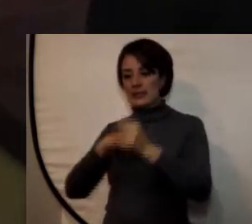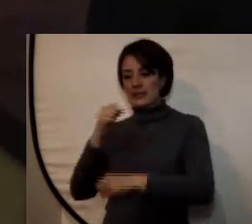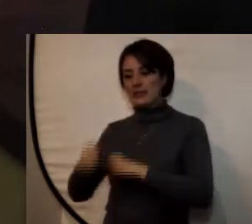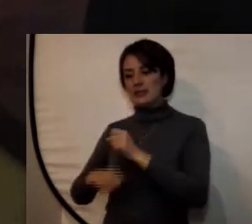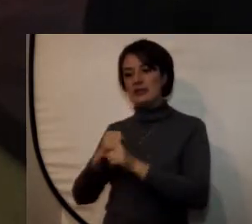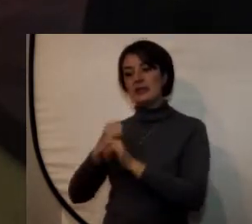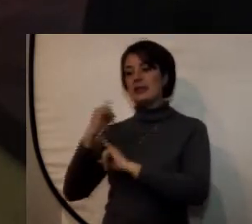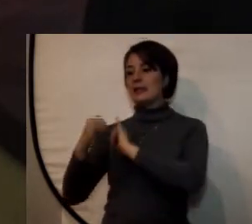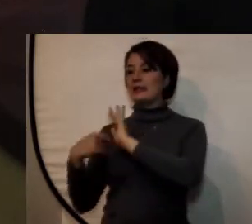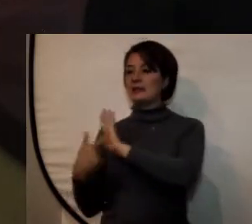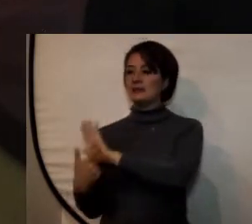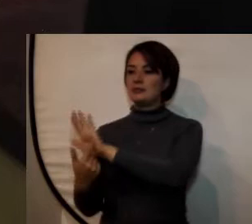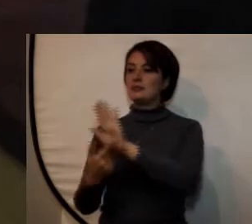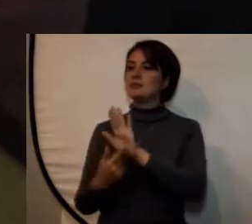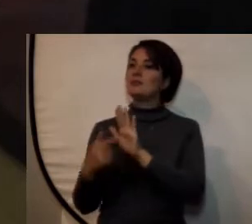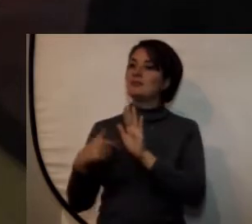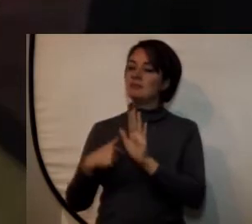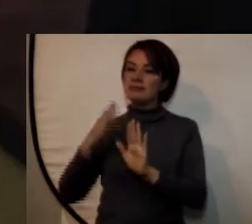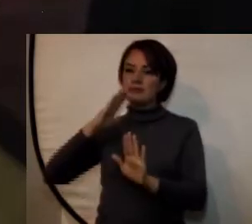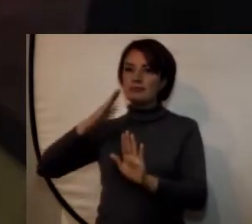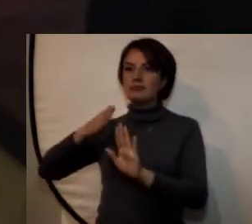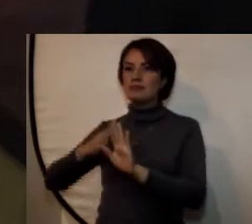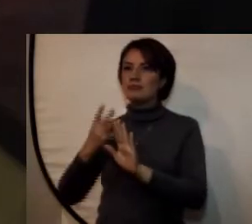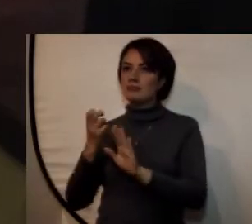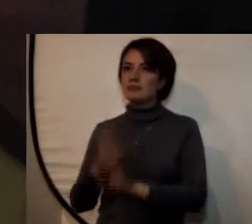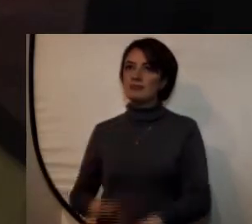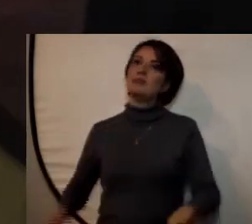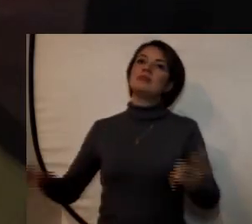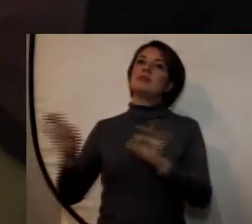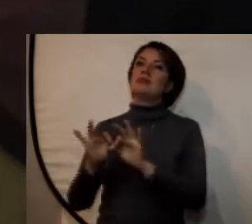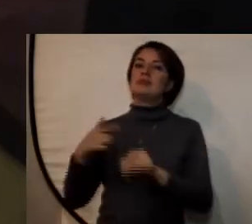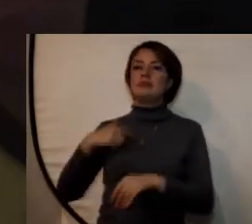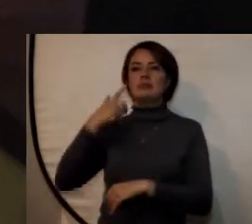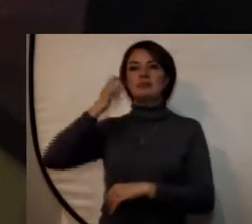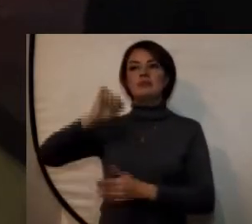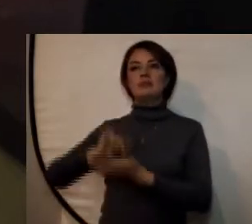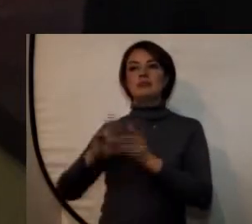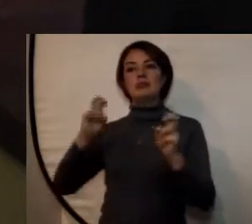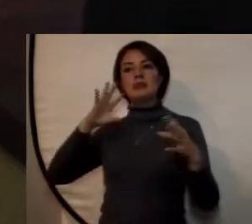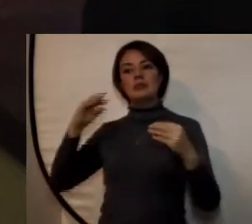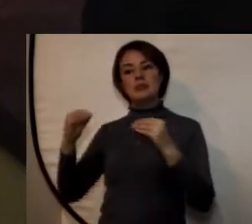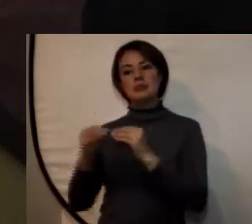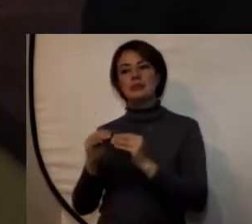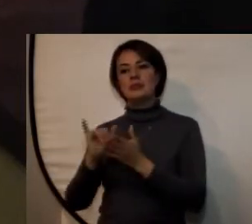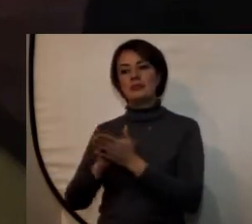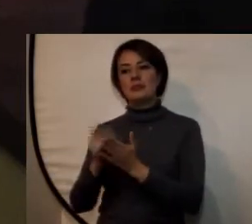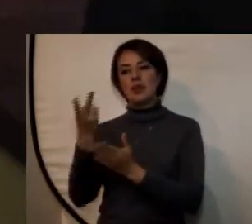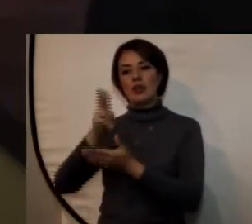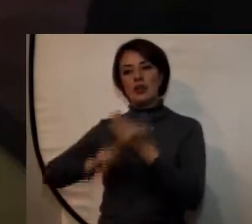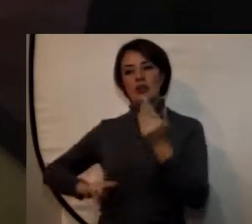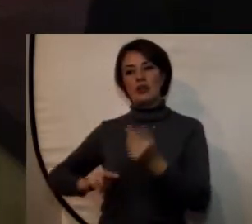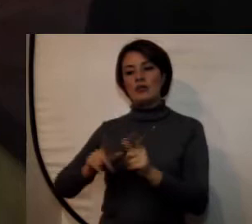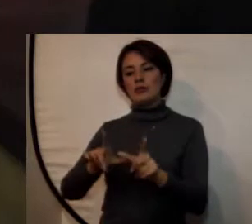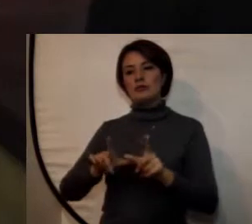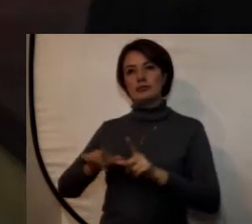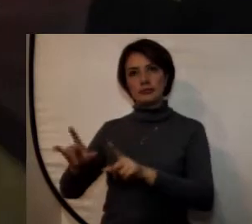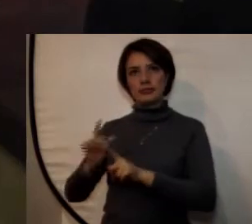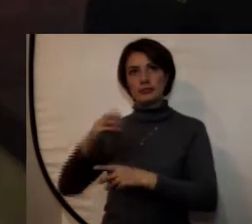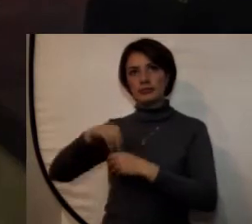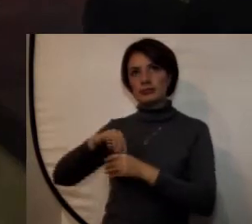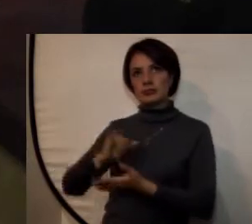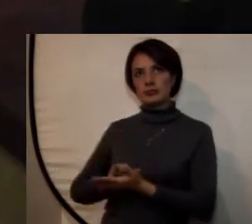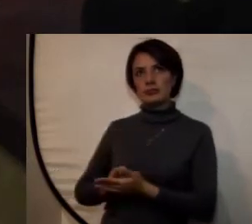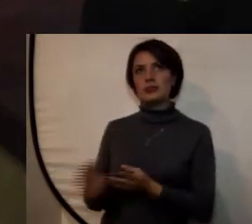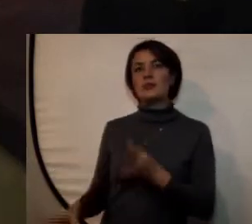la internacionalización tenemos muy importantes retos en el tema de la consolidación de la doble titulación y asimismo